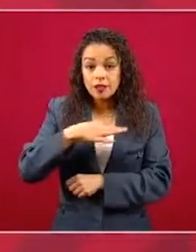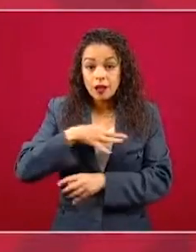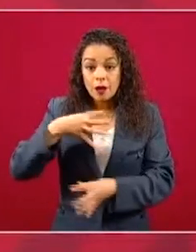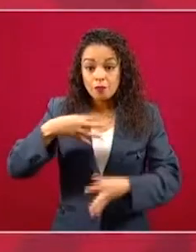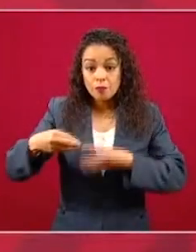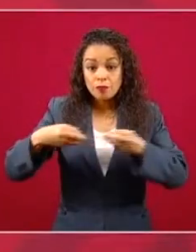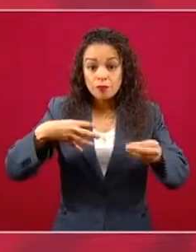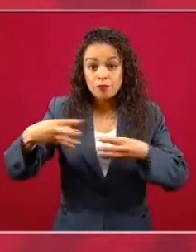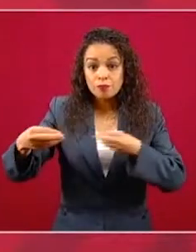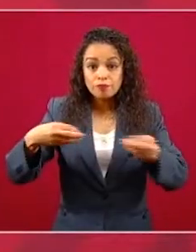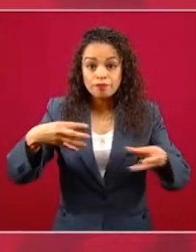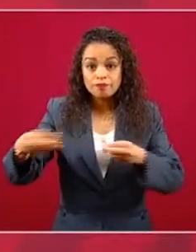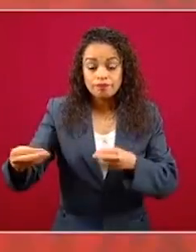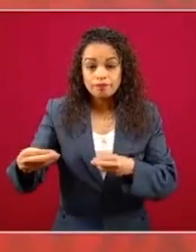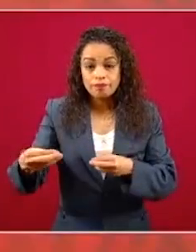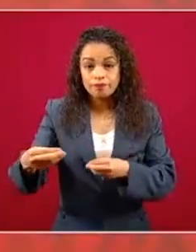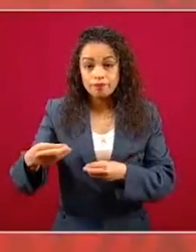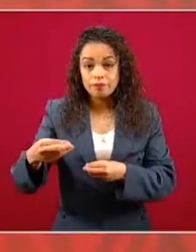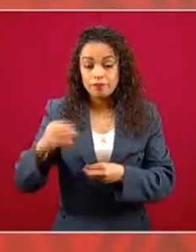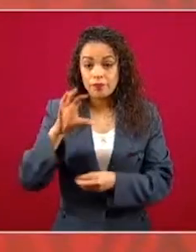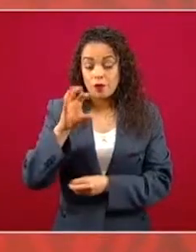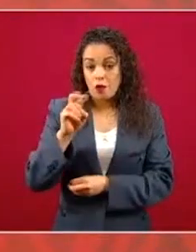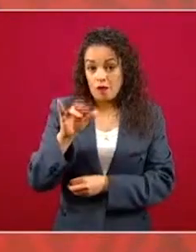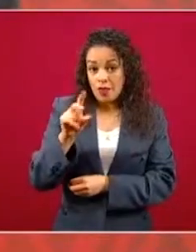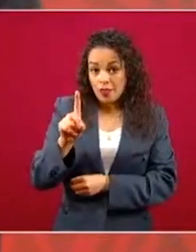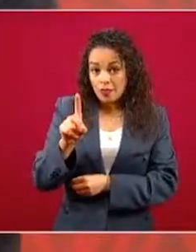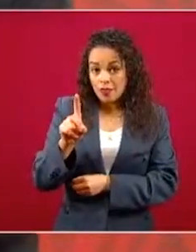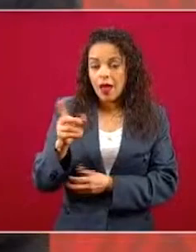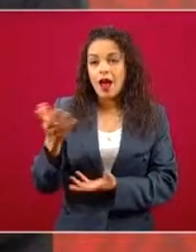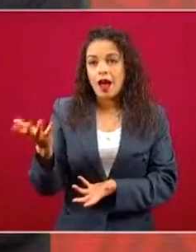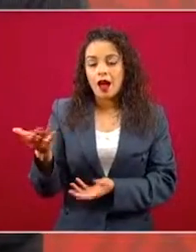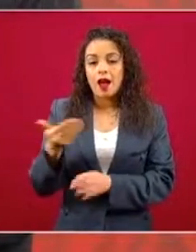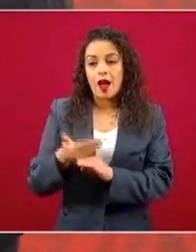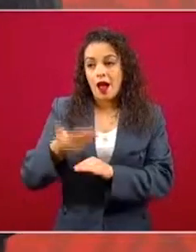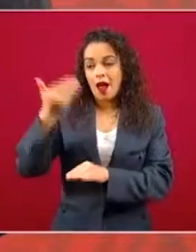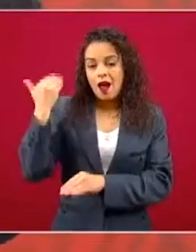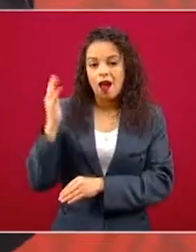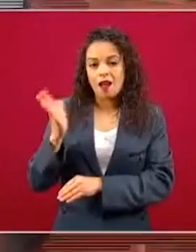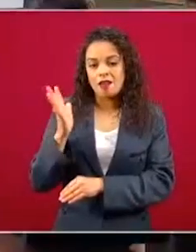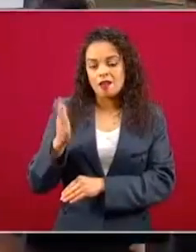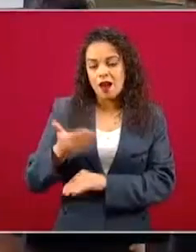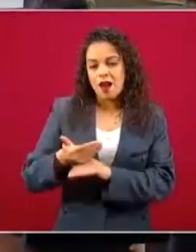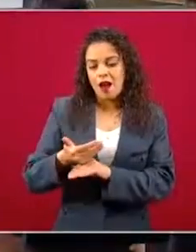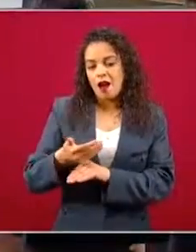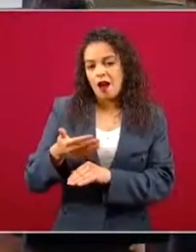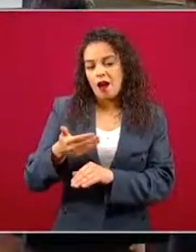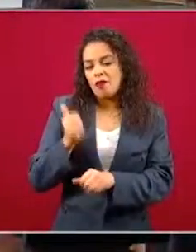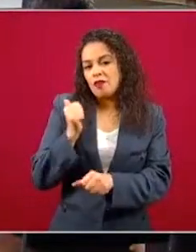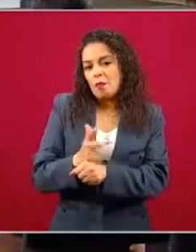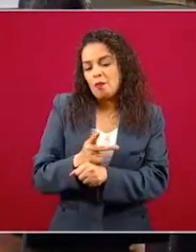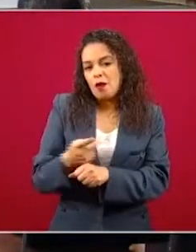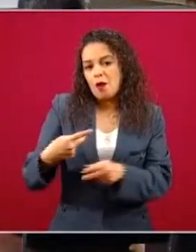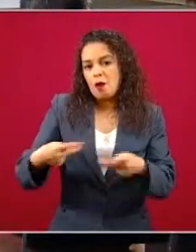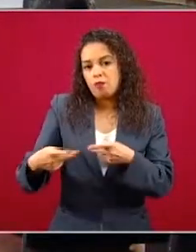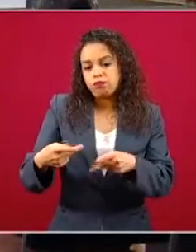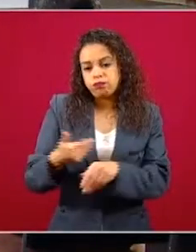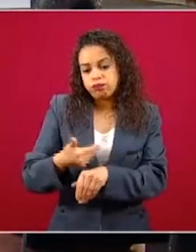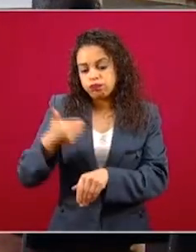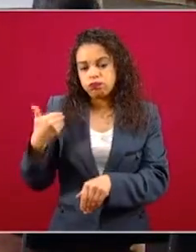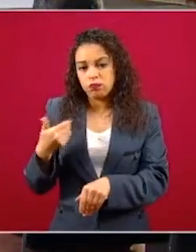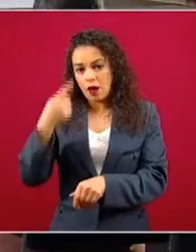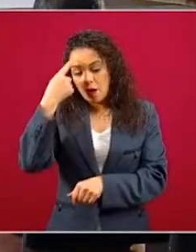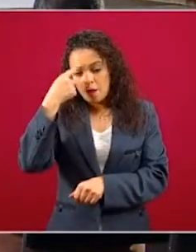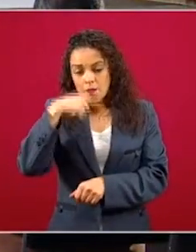todo el plan para fortalecer el sector salud.